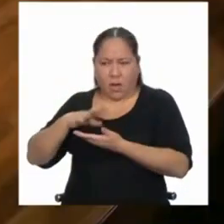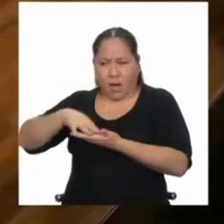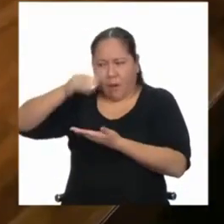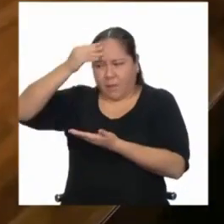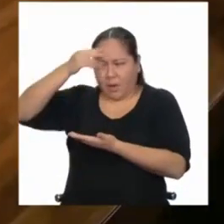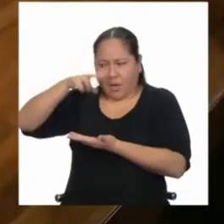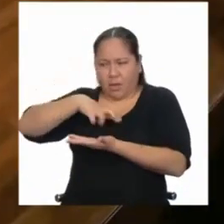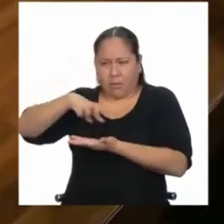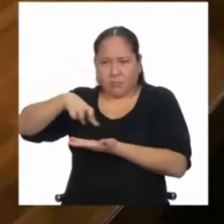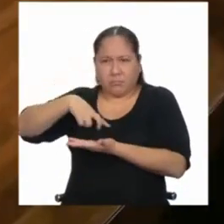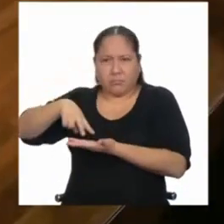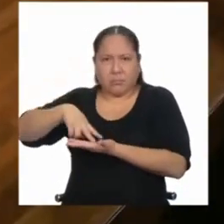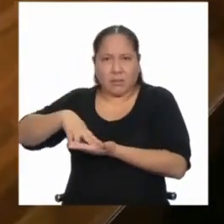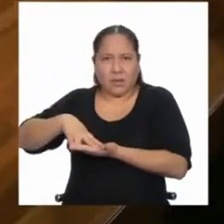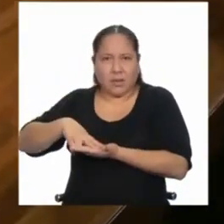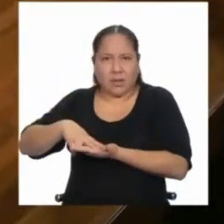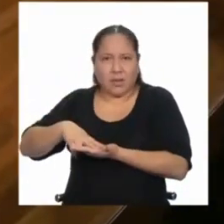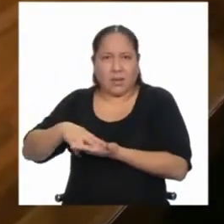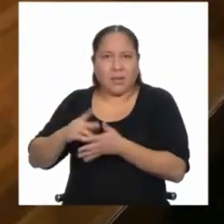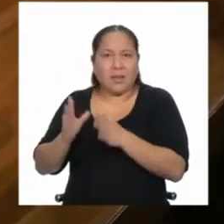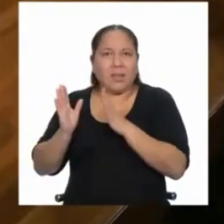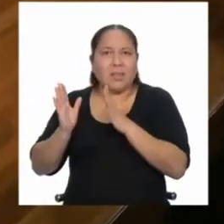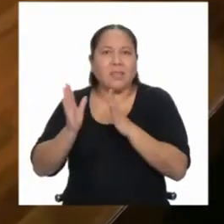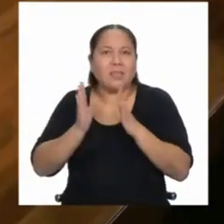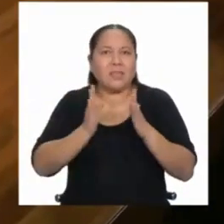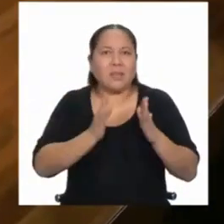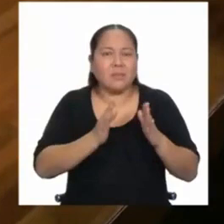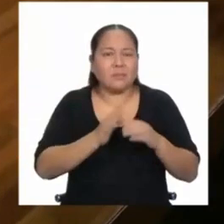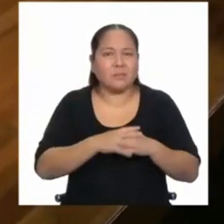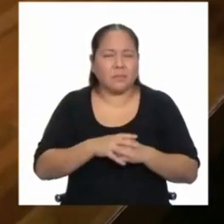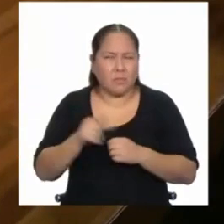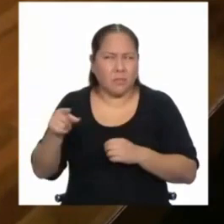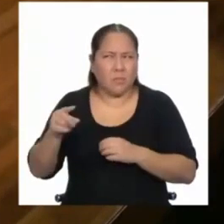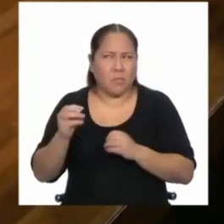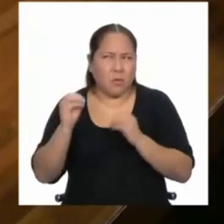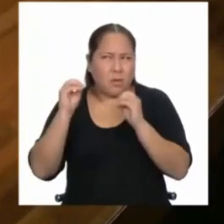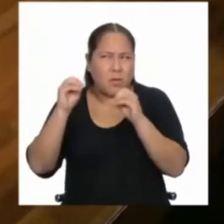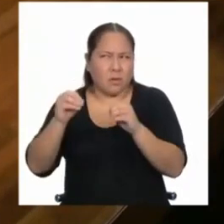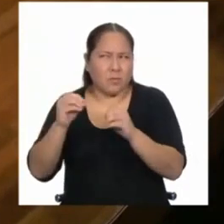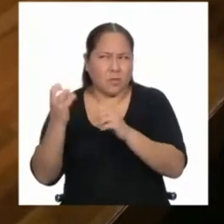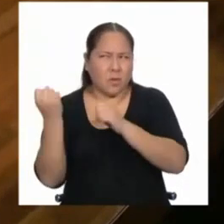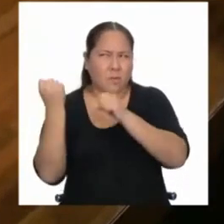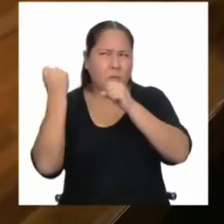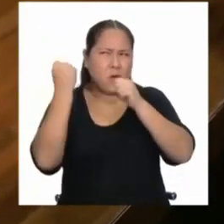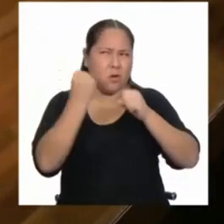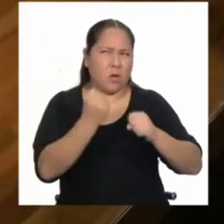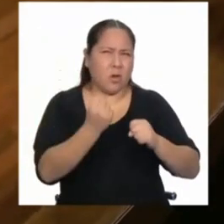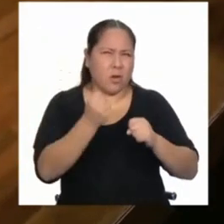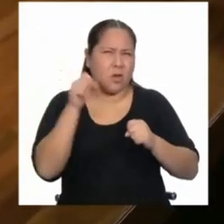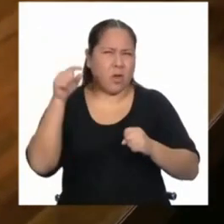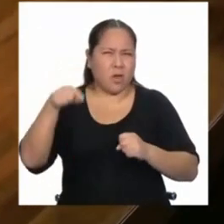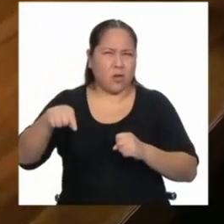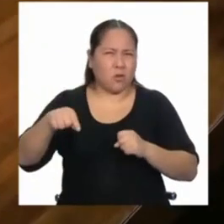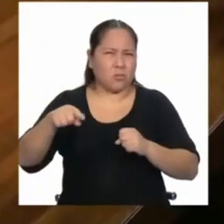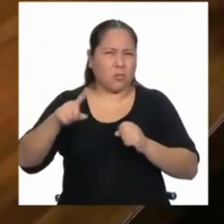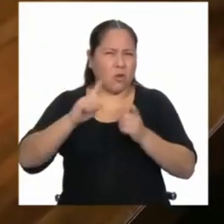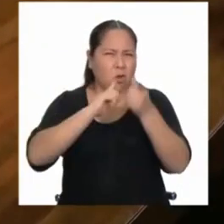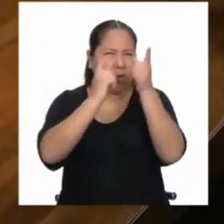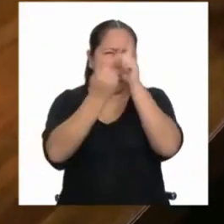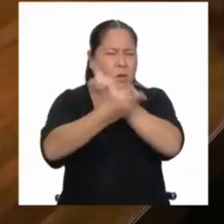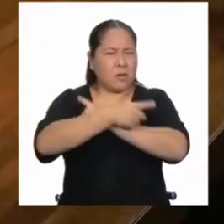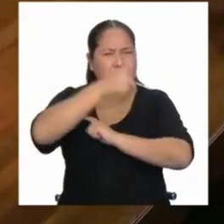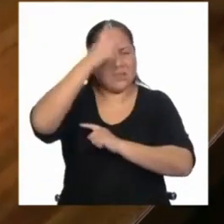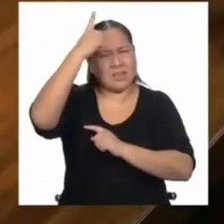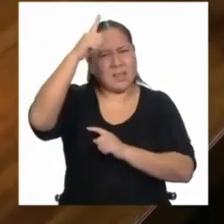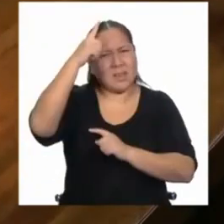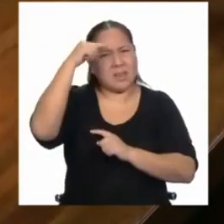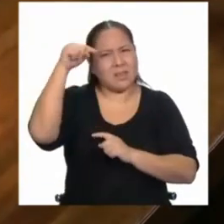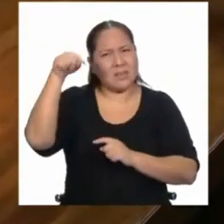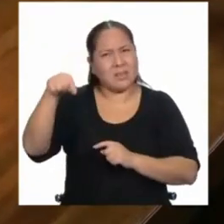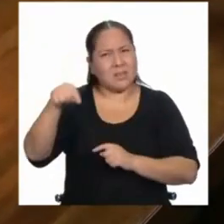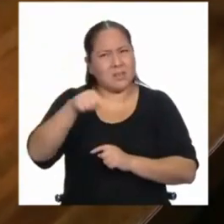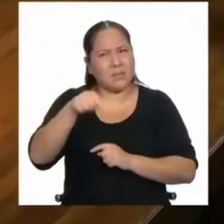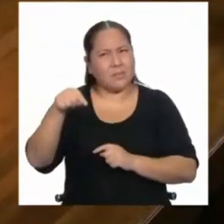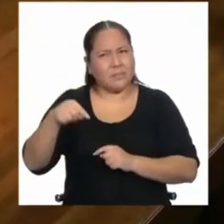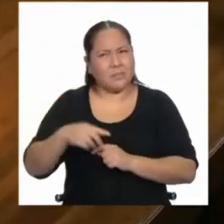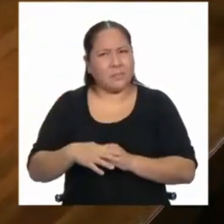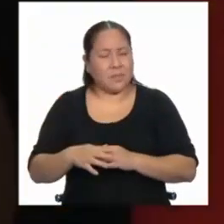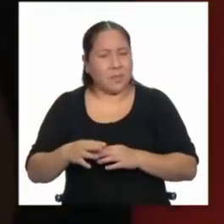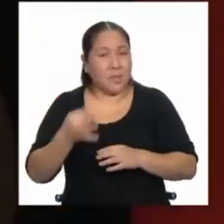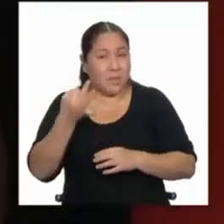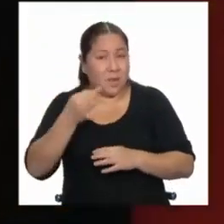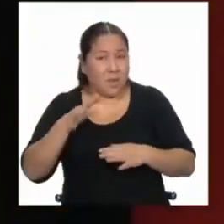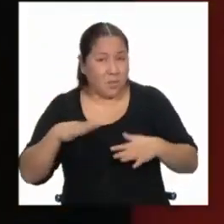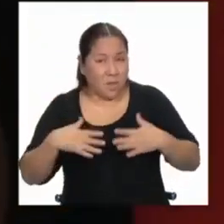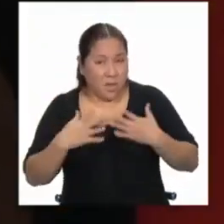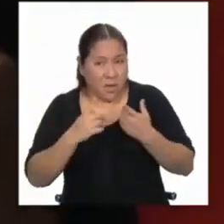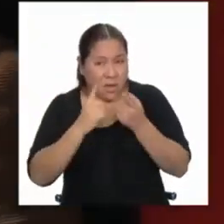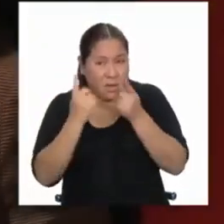pasaría? ¿Podemos crear desarrollo? ¿Podemos empoderarlos? ¿Pueden ser líderes estos chicos? ¿Realmente pueden cambiar